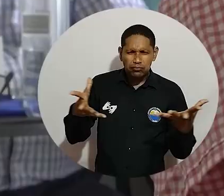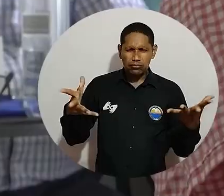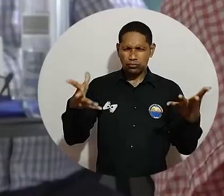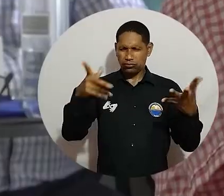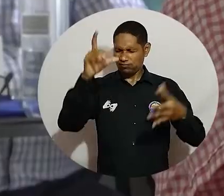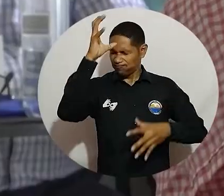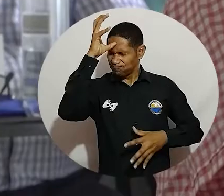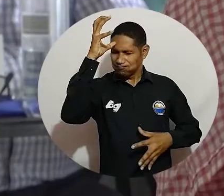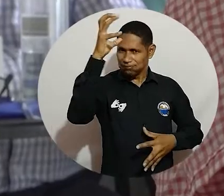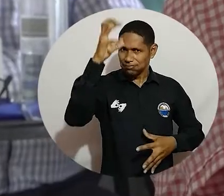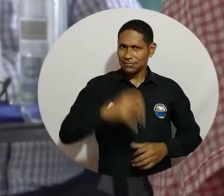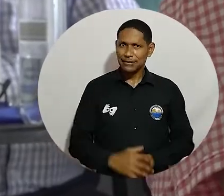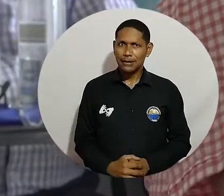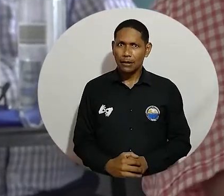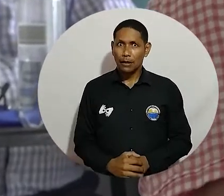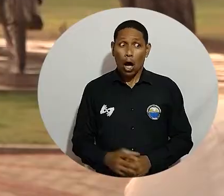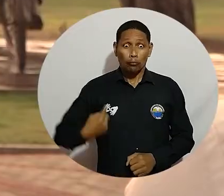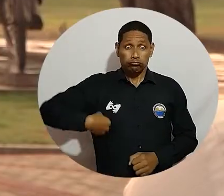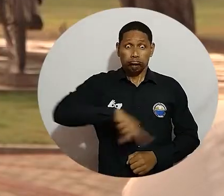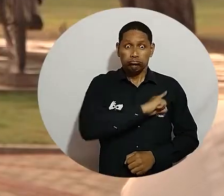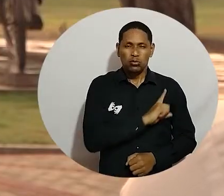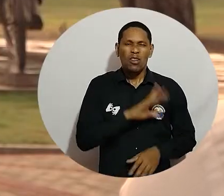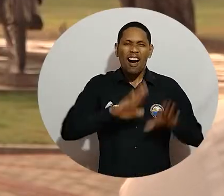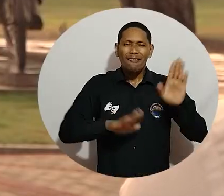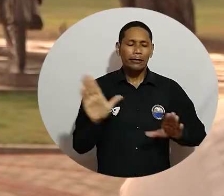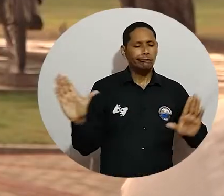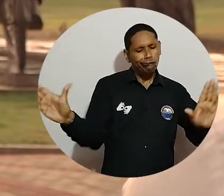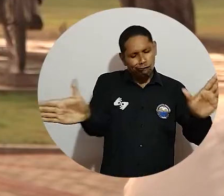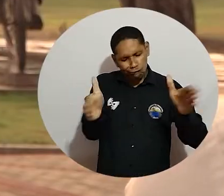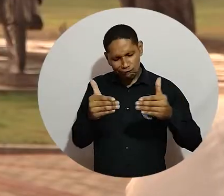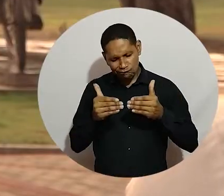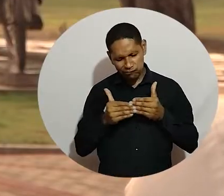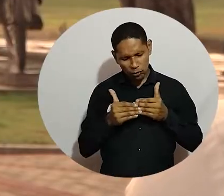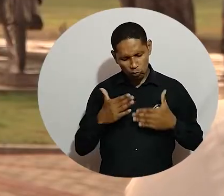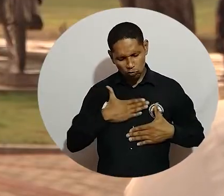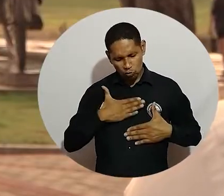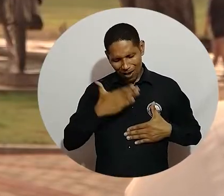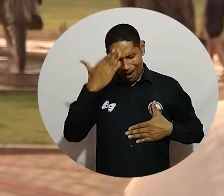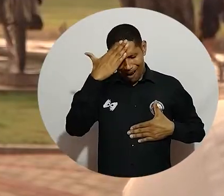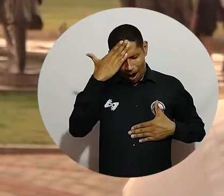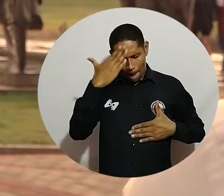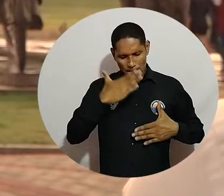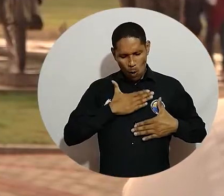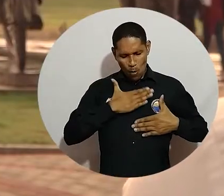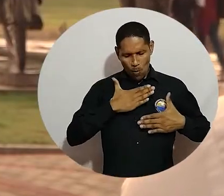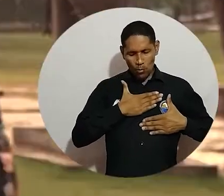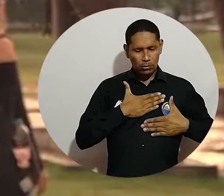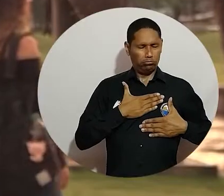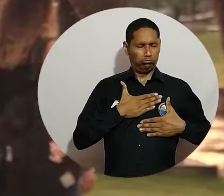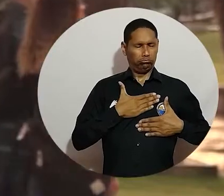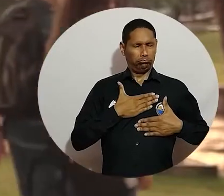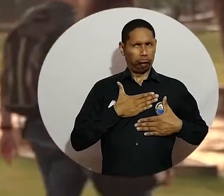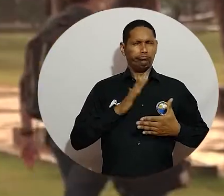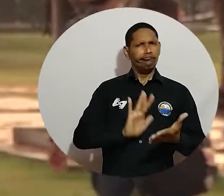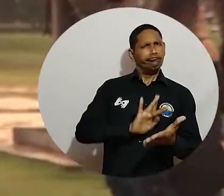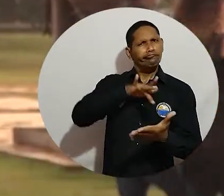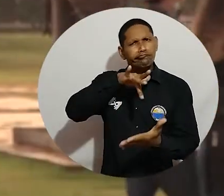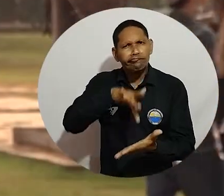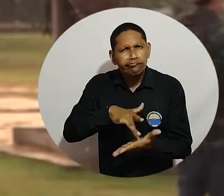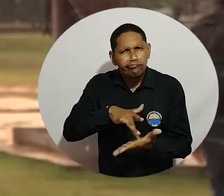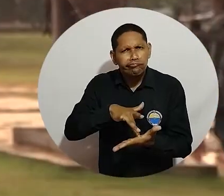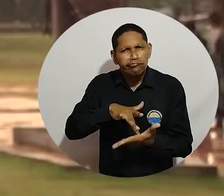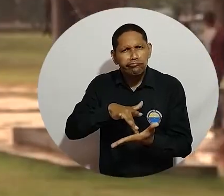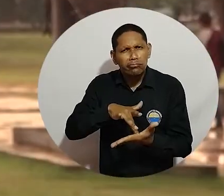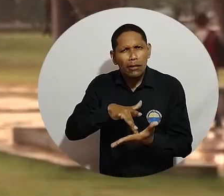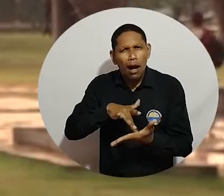conocimientos. Nosotros como docentes, muchos nos cerramos a no, lo mío es lo que vale, pero en el momento que empezamos